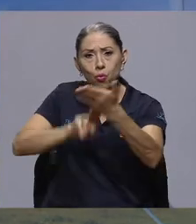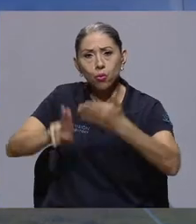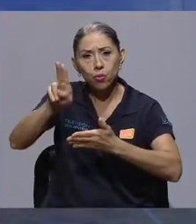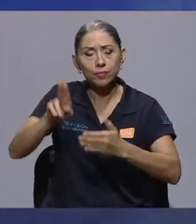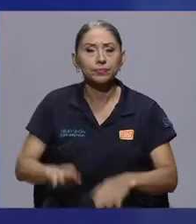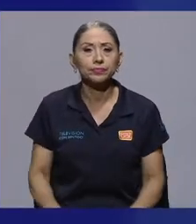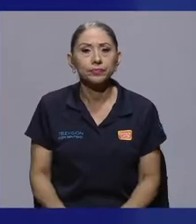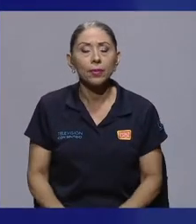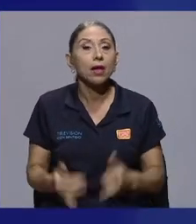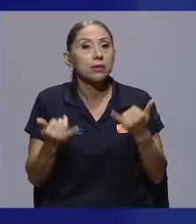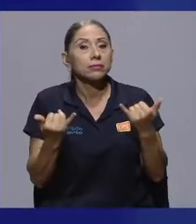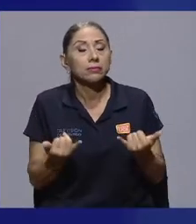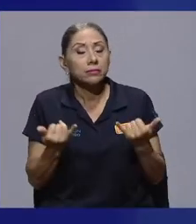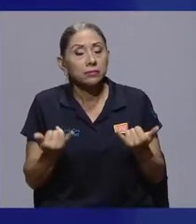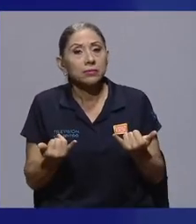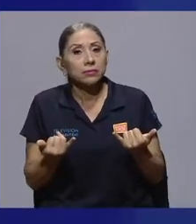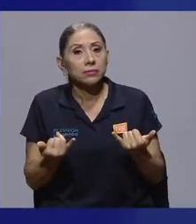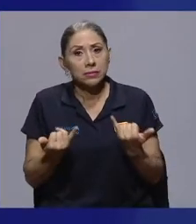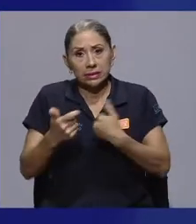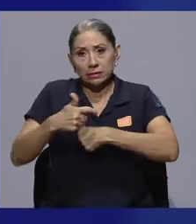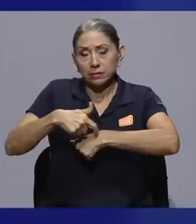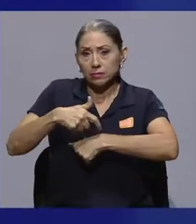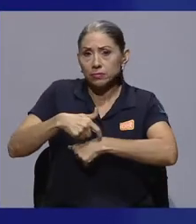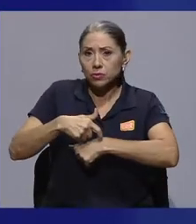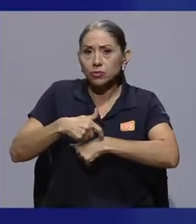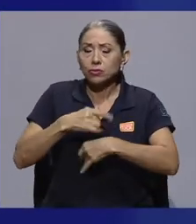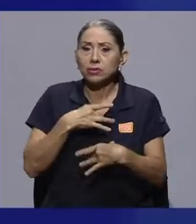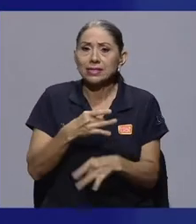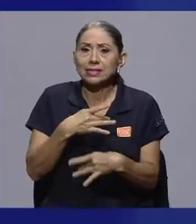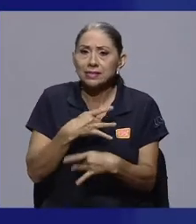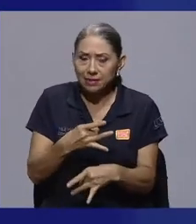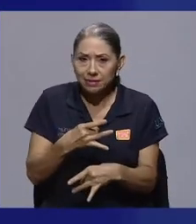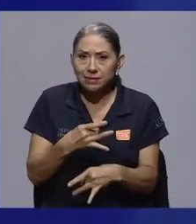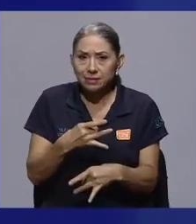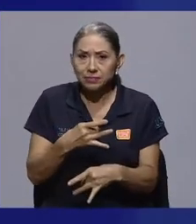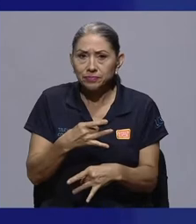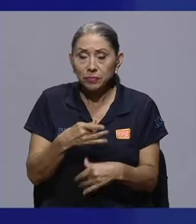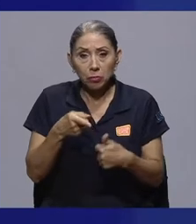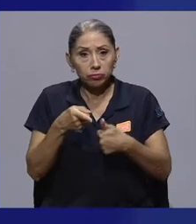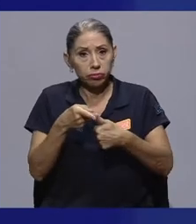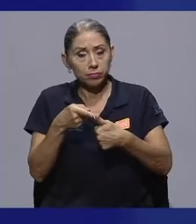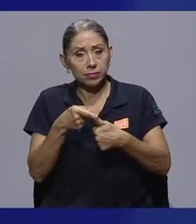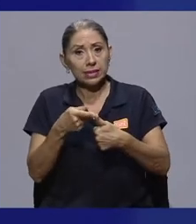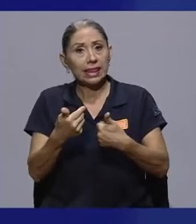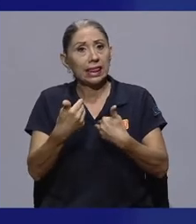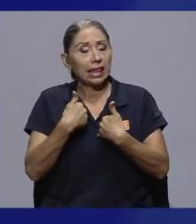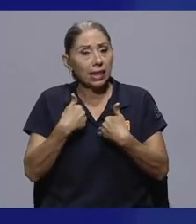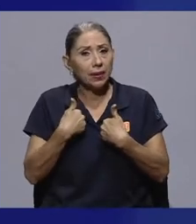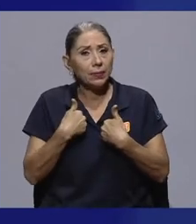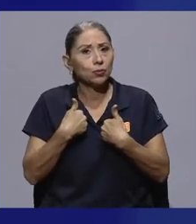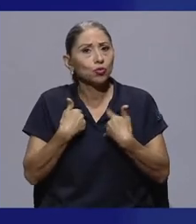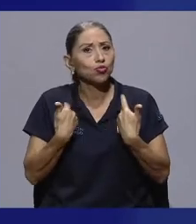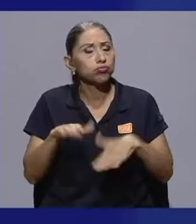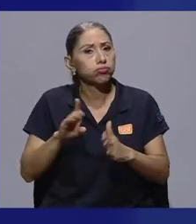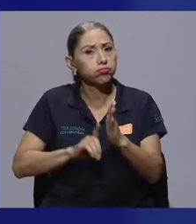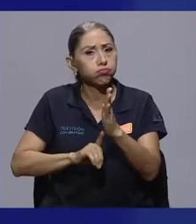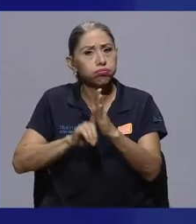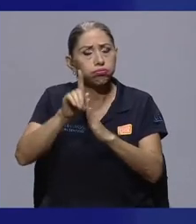estamos en tiempos interesantes. Por un lado, tenemos un gran desarrollo tecnológico.